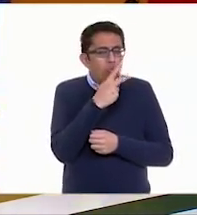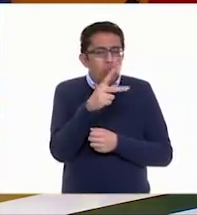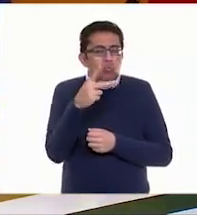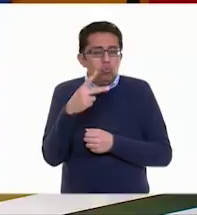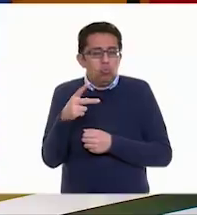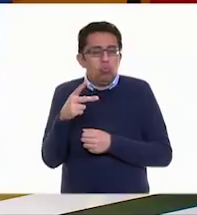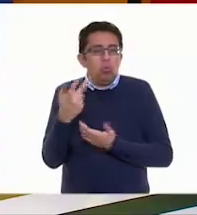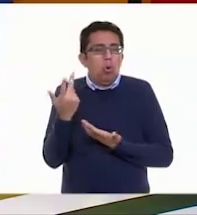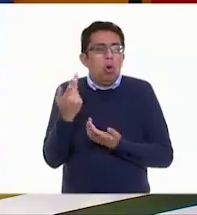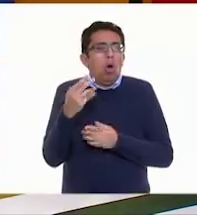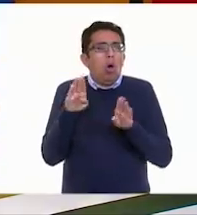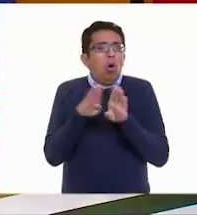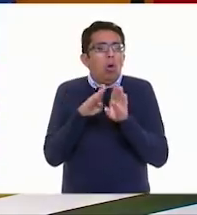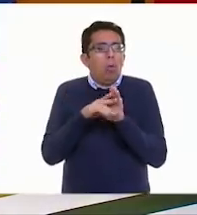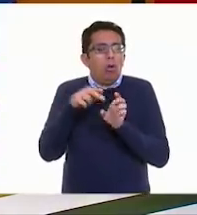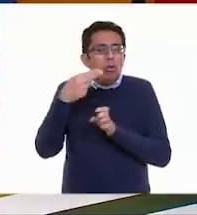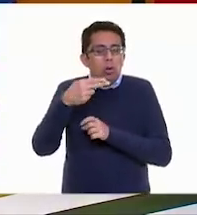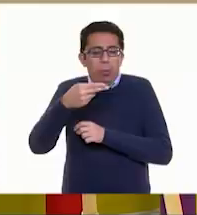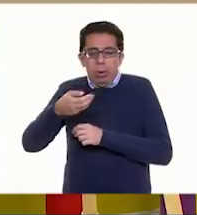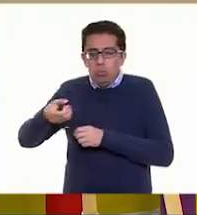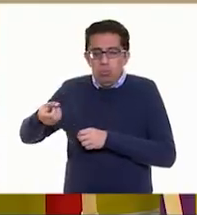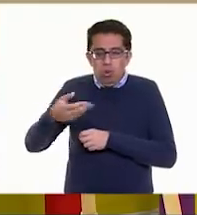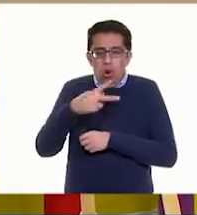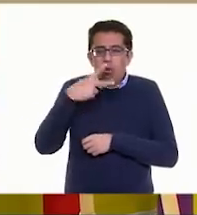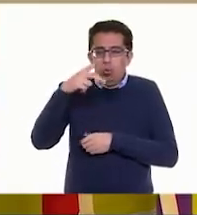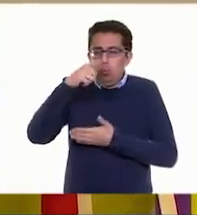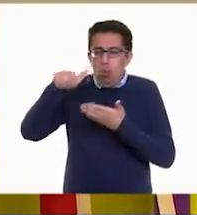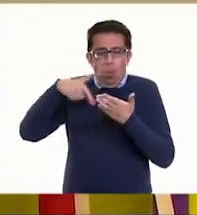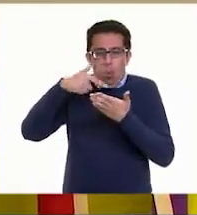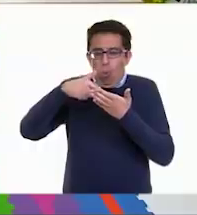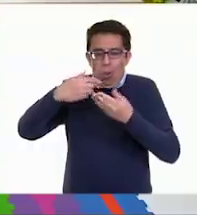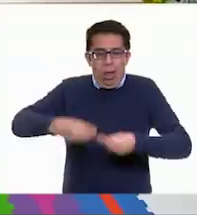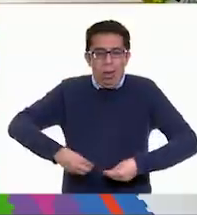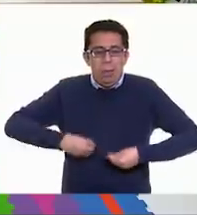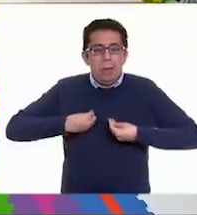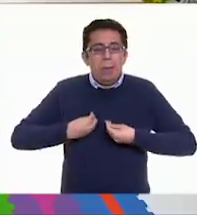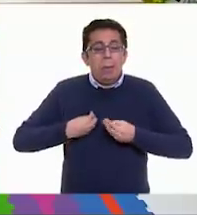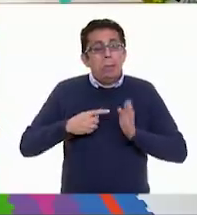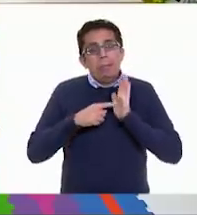dicen ellos en esa región. Muy Vamos a verlos. Pues, vamos a verlos.